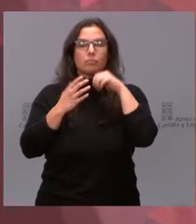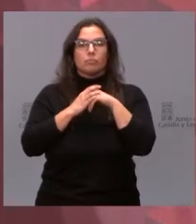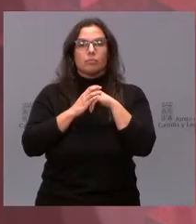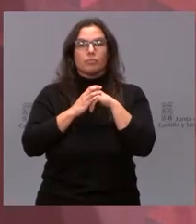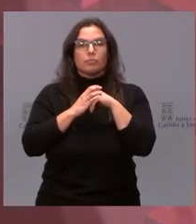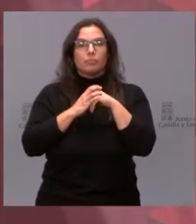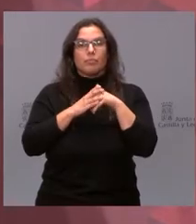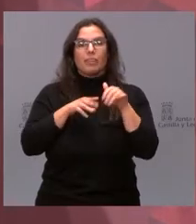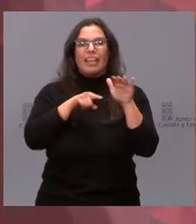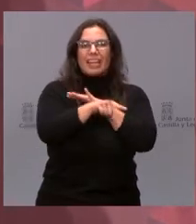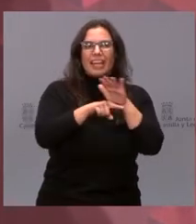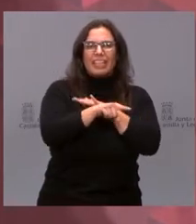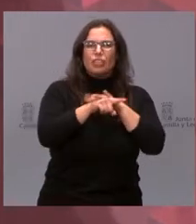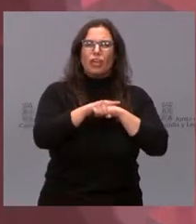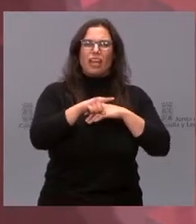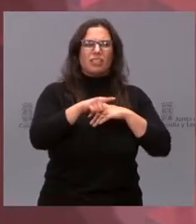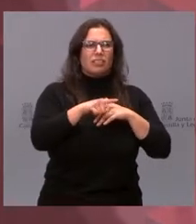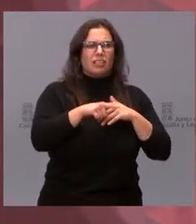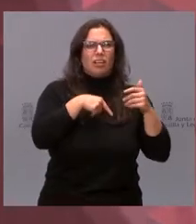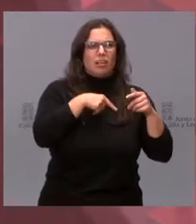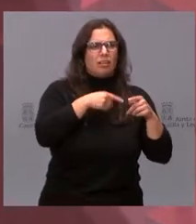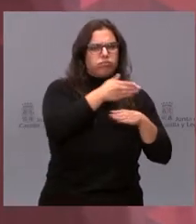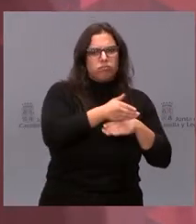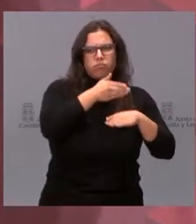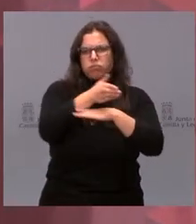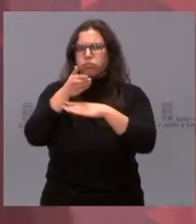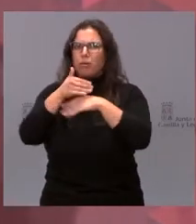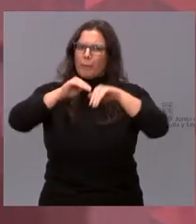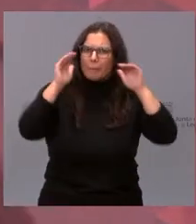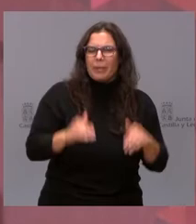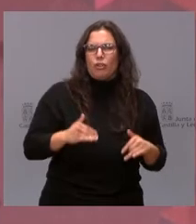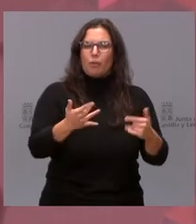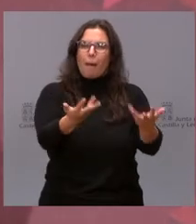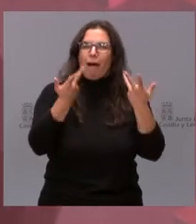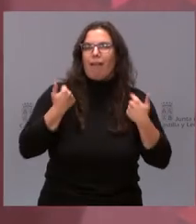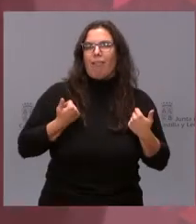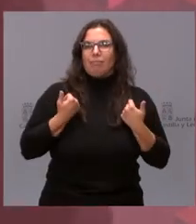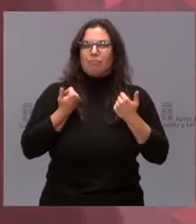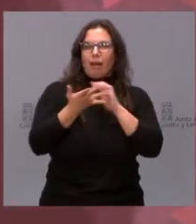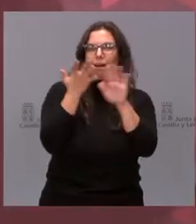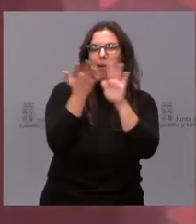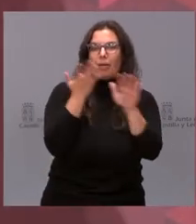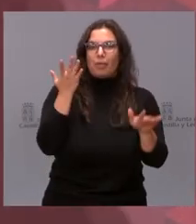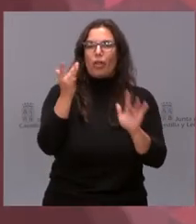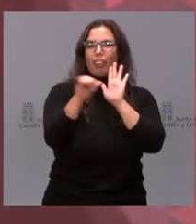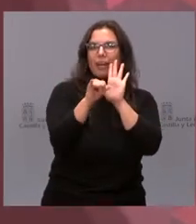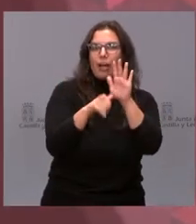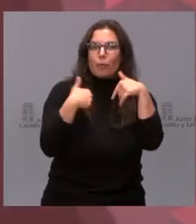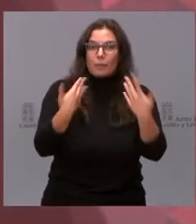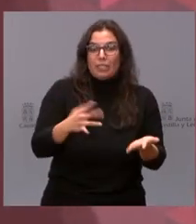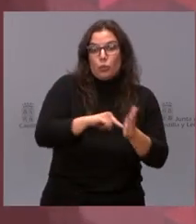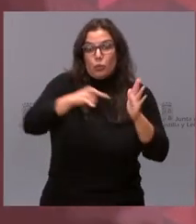trámites y sea más ágil, que haya más cercanía, que las nuevas tecnologías nos permitan, lo que decía